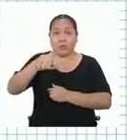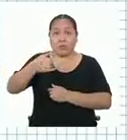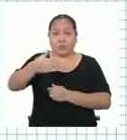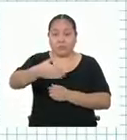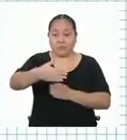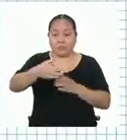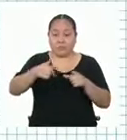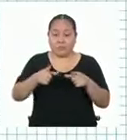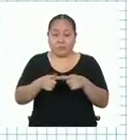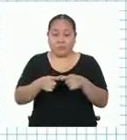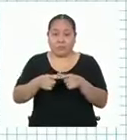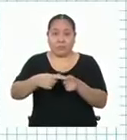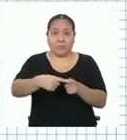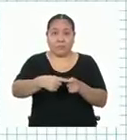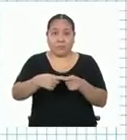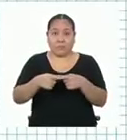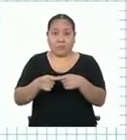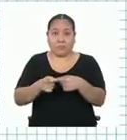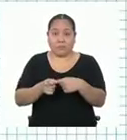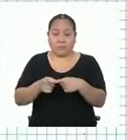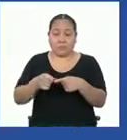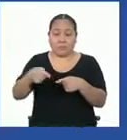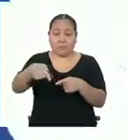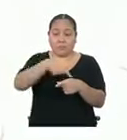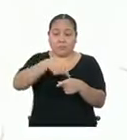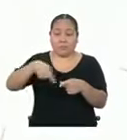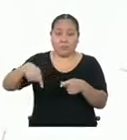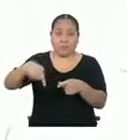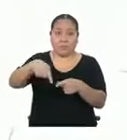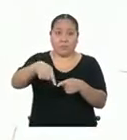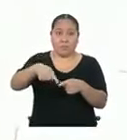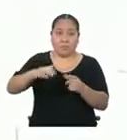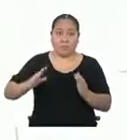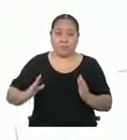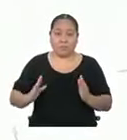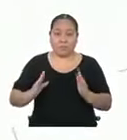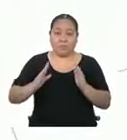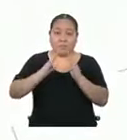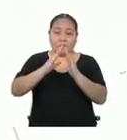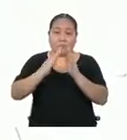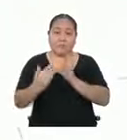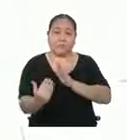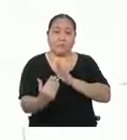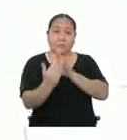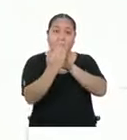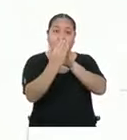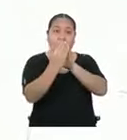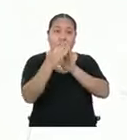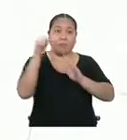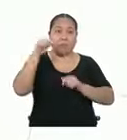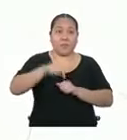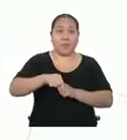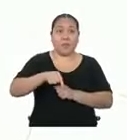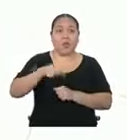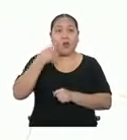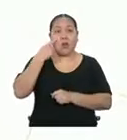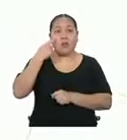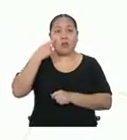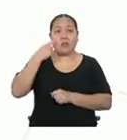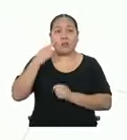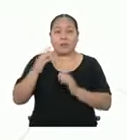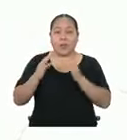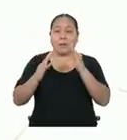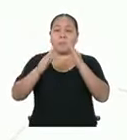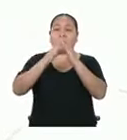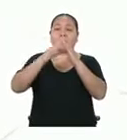laterales son triángulos que tienen un vértice en común. A este vértice común se le conoce como vértice de la